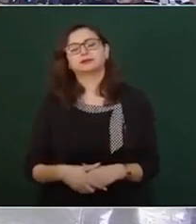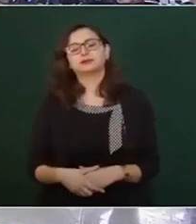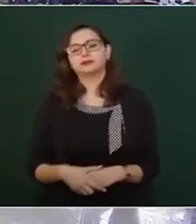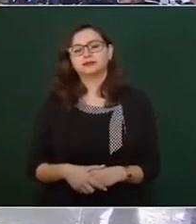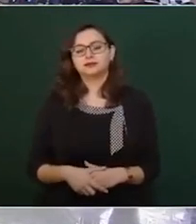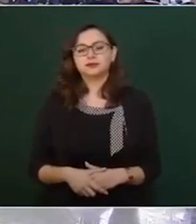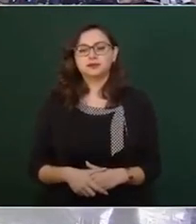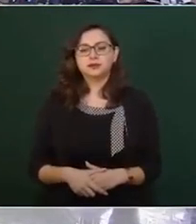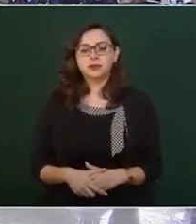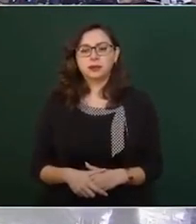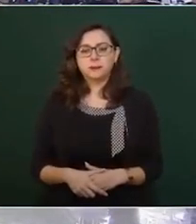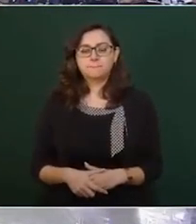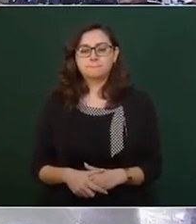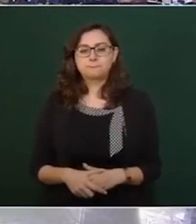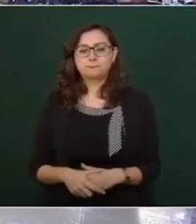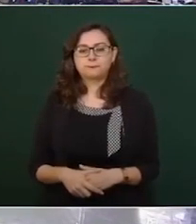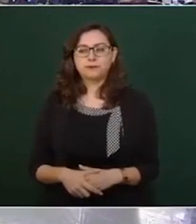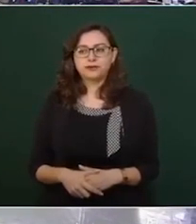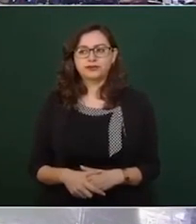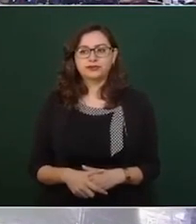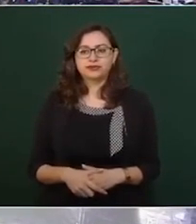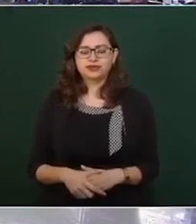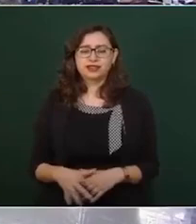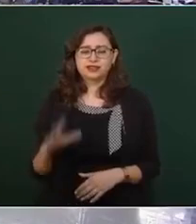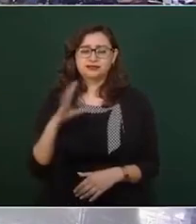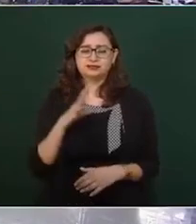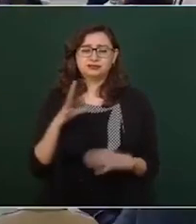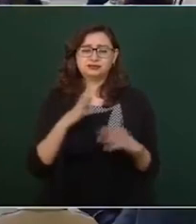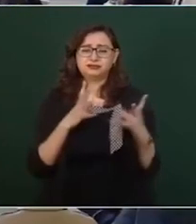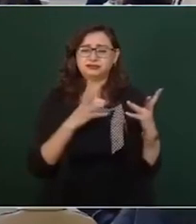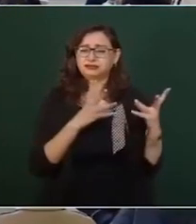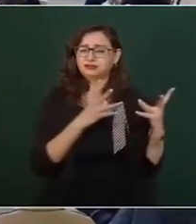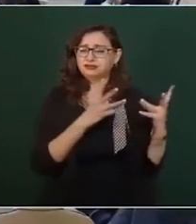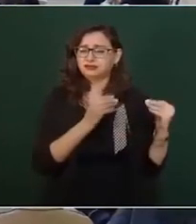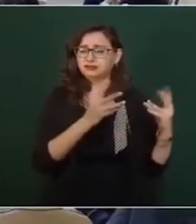Pero hay muchísimos, así.